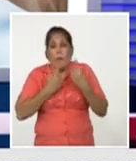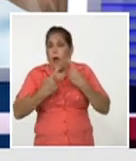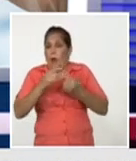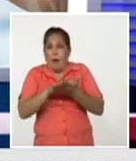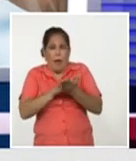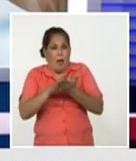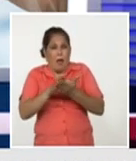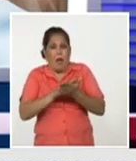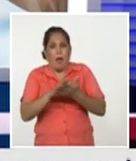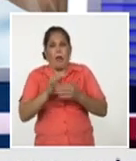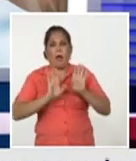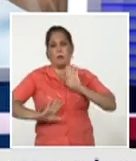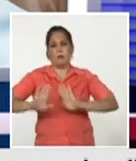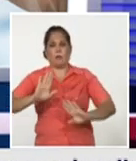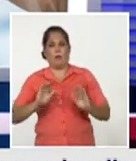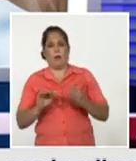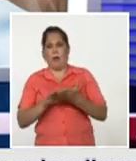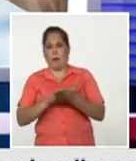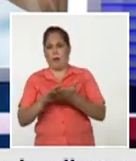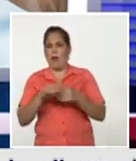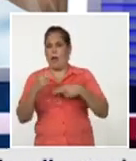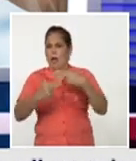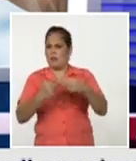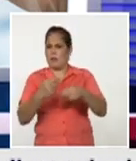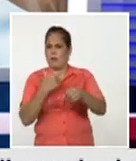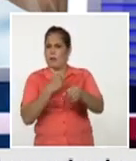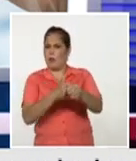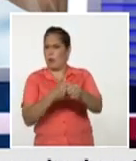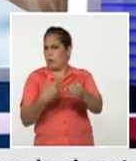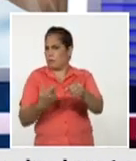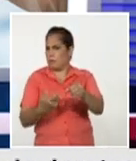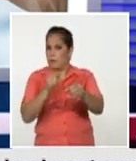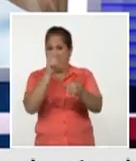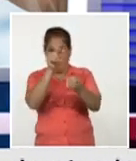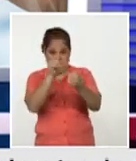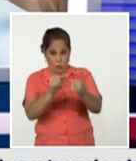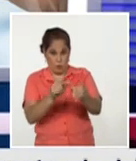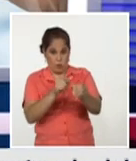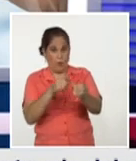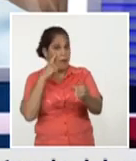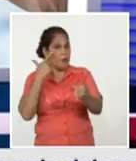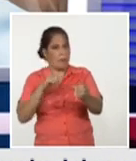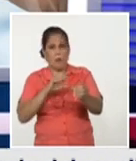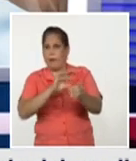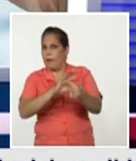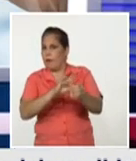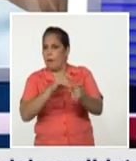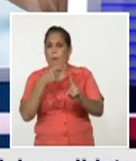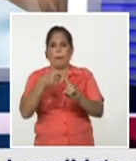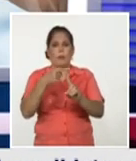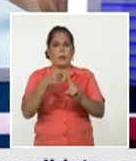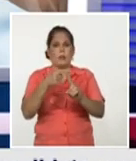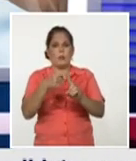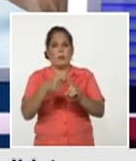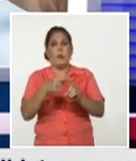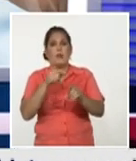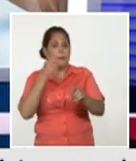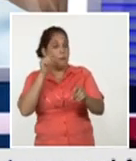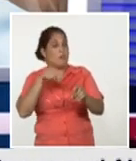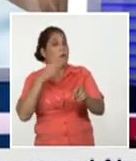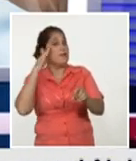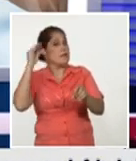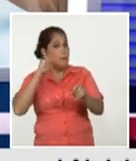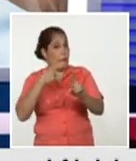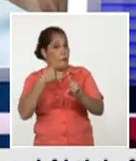títulos anticuerpos y lo que hace la vacuna si se la administra es decir si no se detecta que el sujeto fue positivo porque si se detecta que el sujeto es positivo